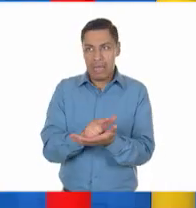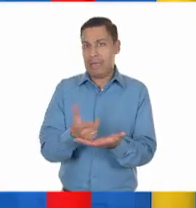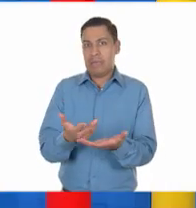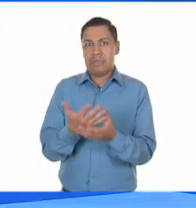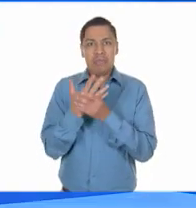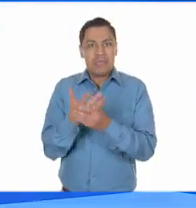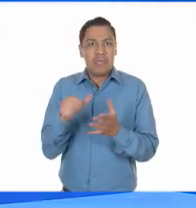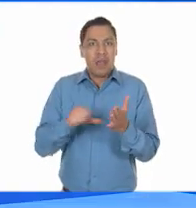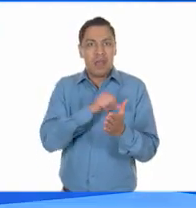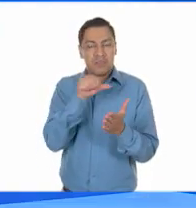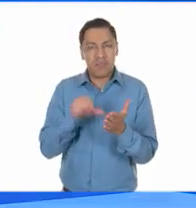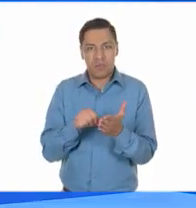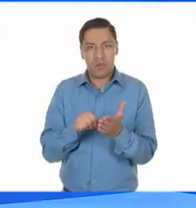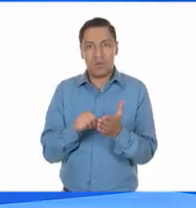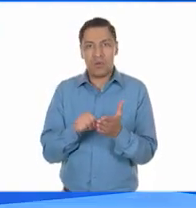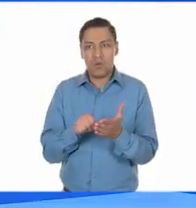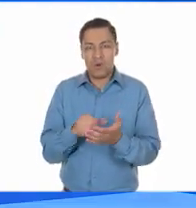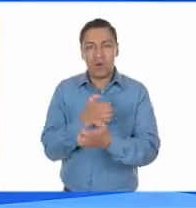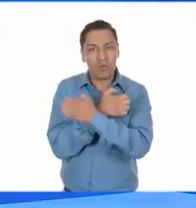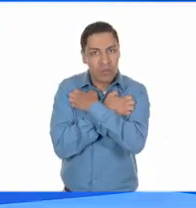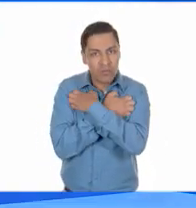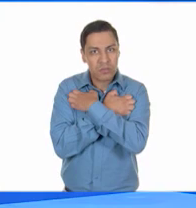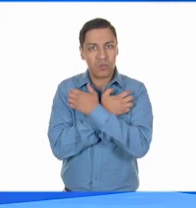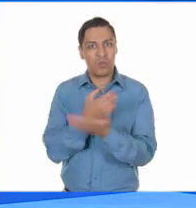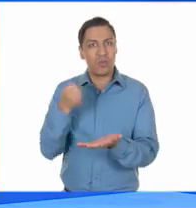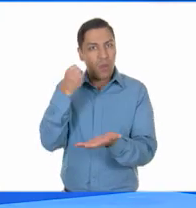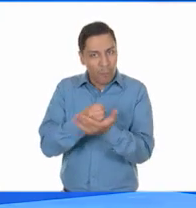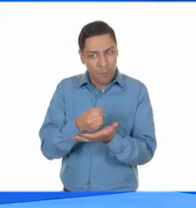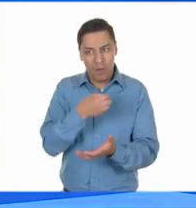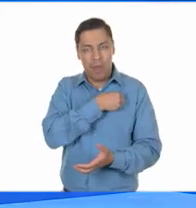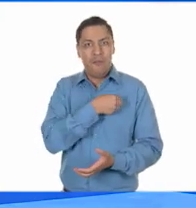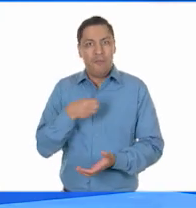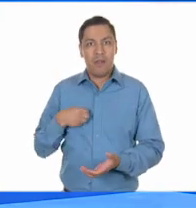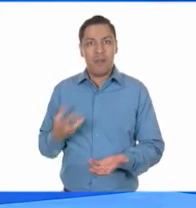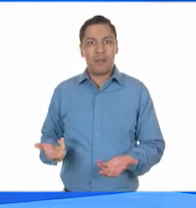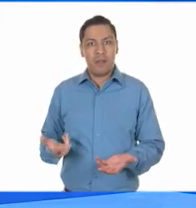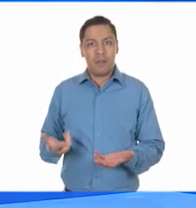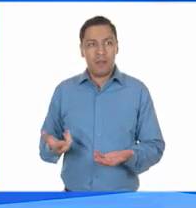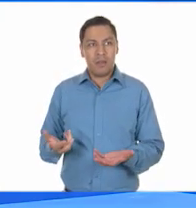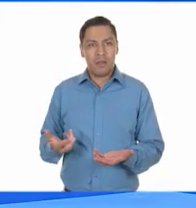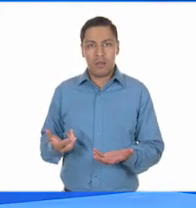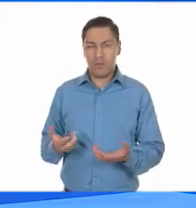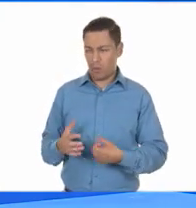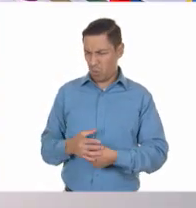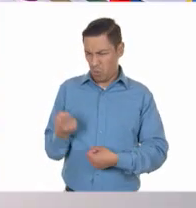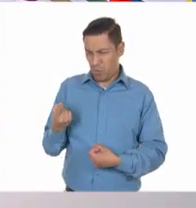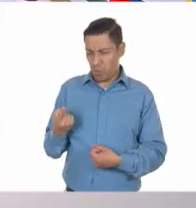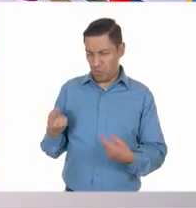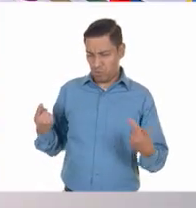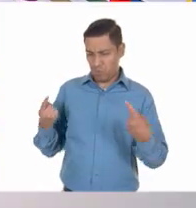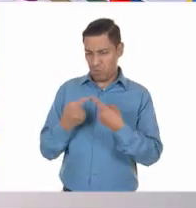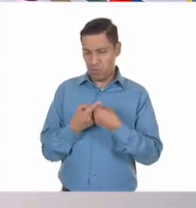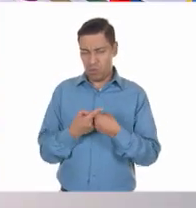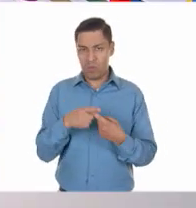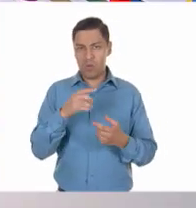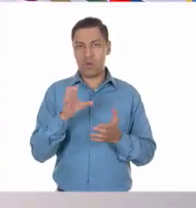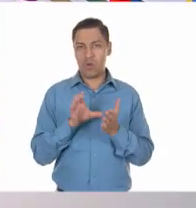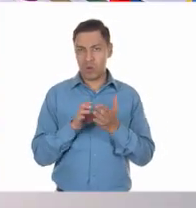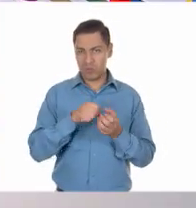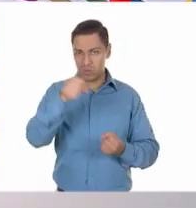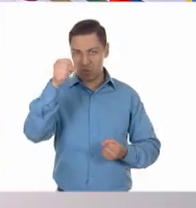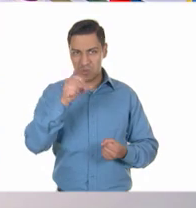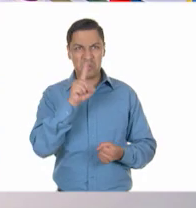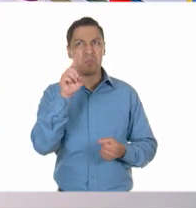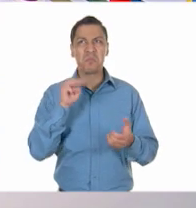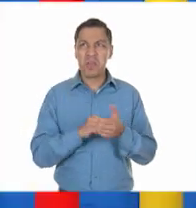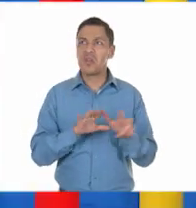eso dije. Eh, entonces, ¿por qué vamos a hablar de la Constitución de 1917? Ah, qué buena